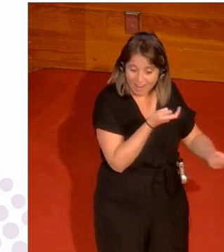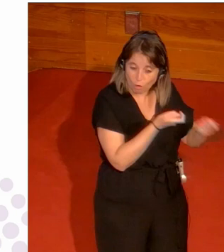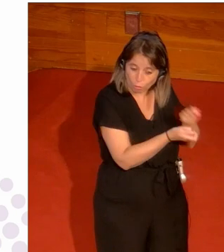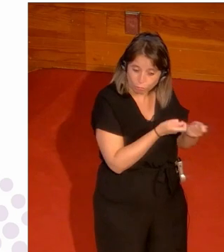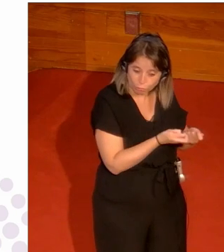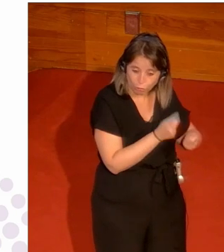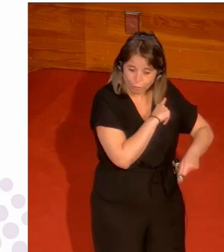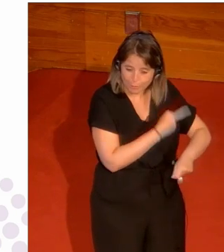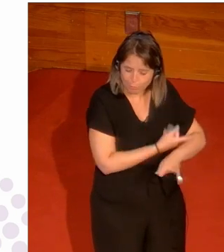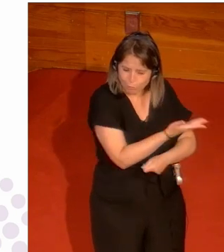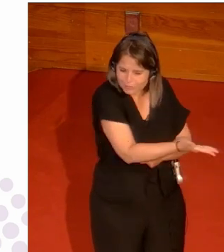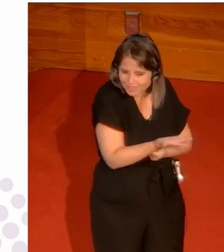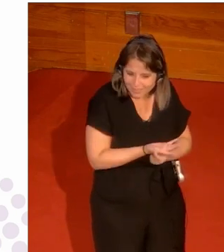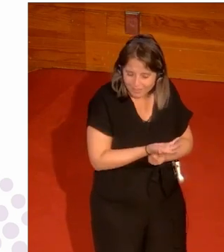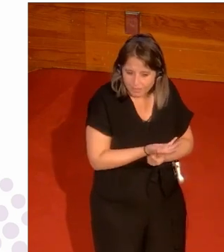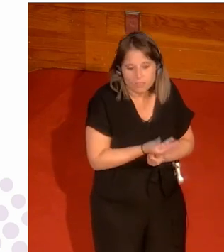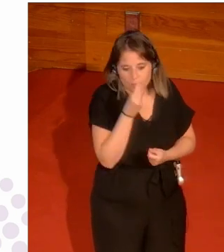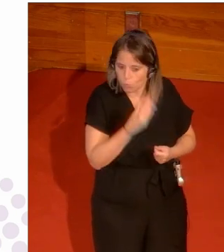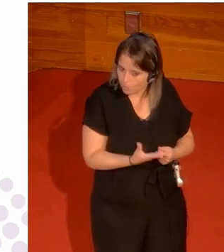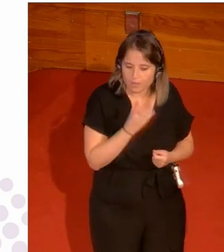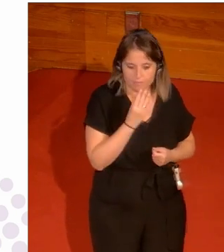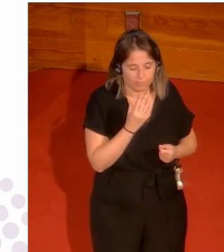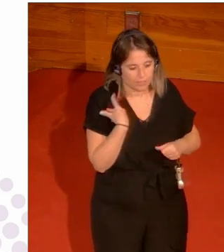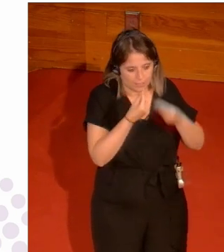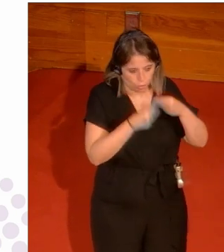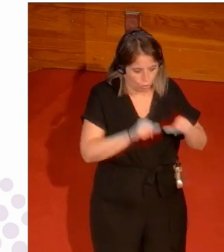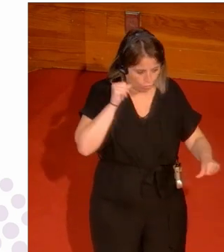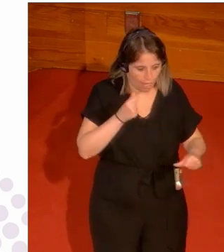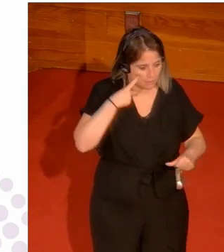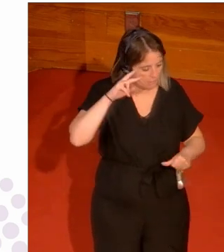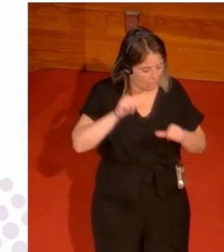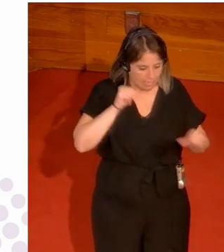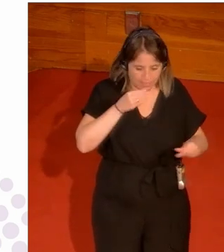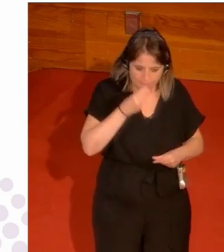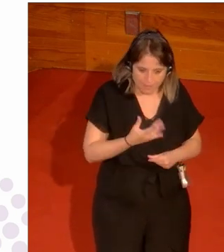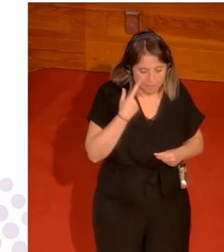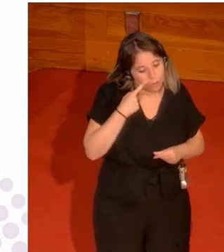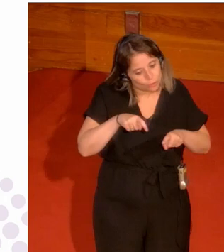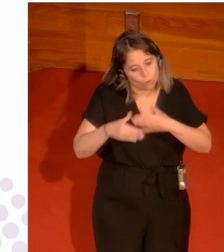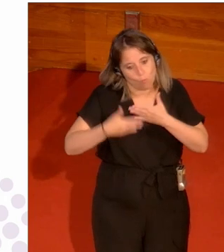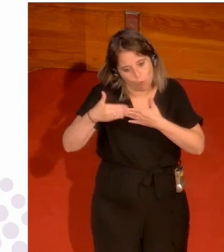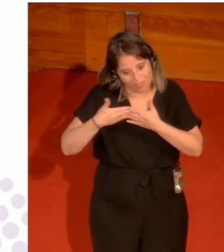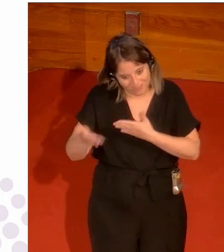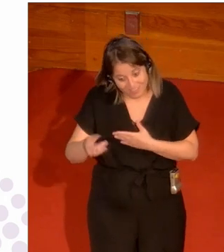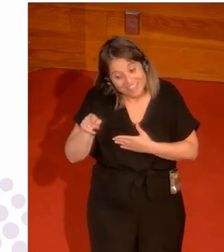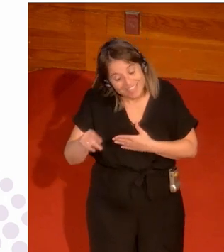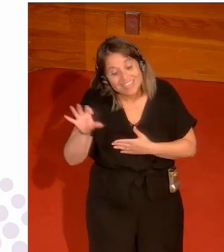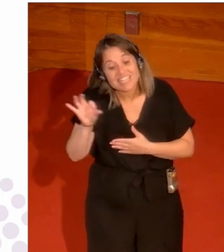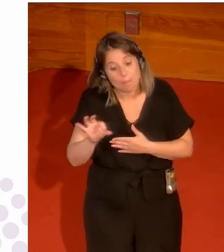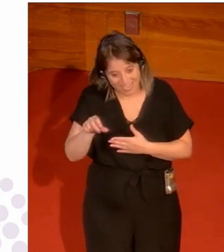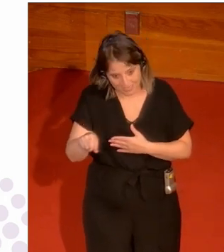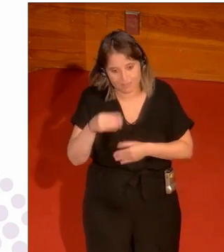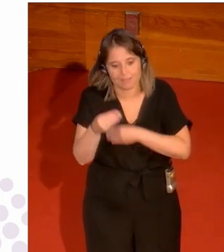deporte estas personas que yo me parece fenomenal que tengan un bagaje pero hay que modernizar esto y él lo que hace es modernizar